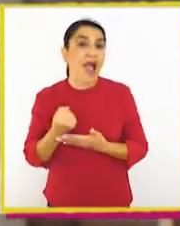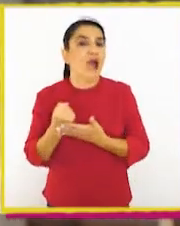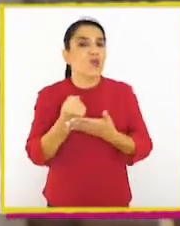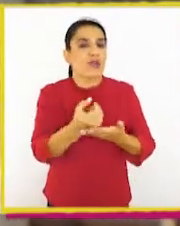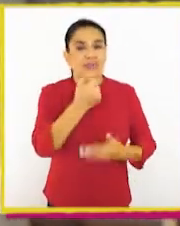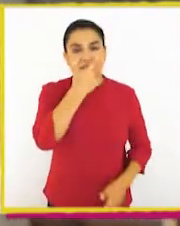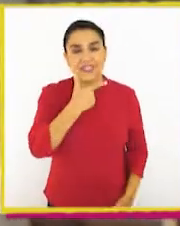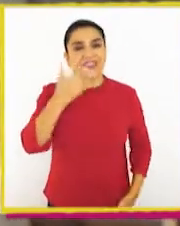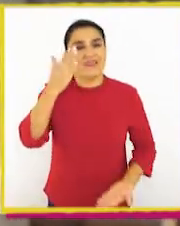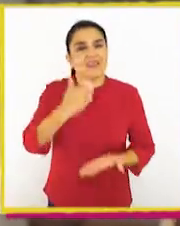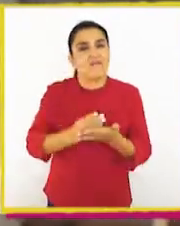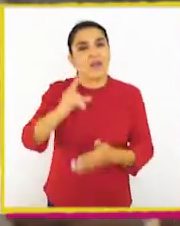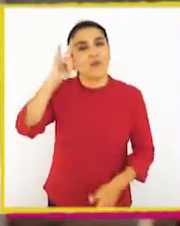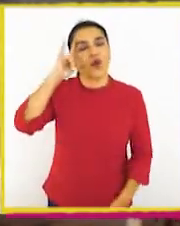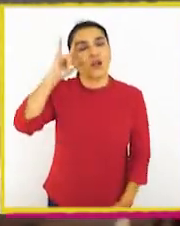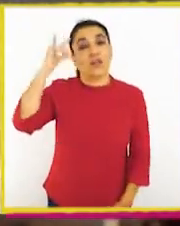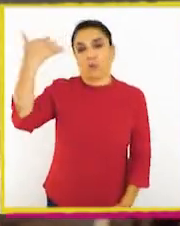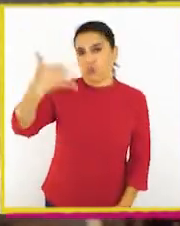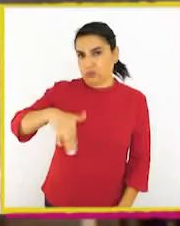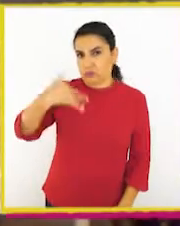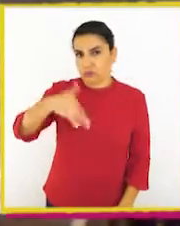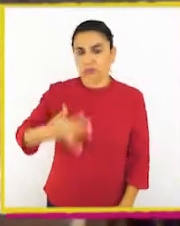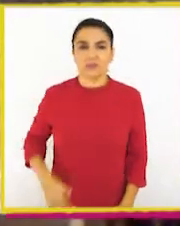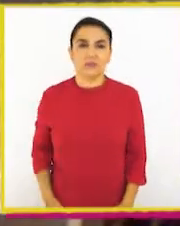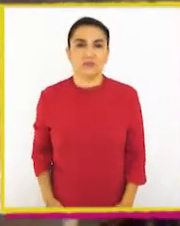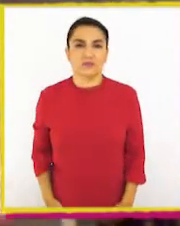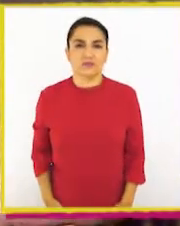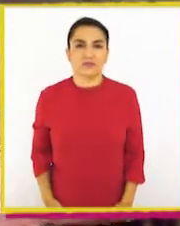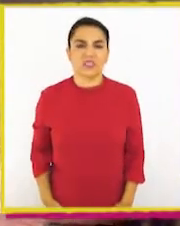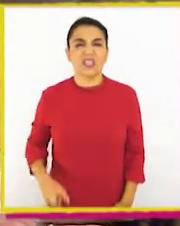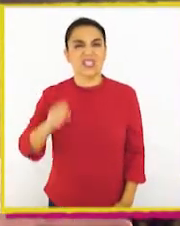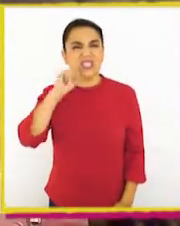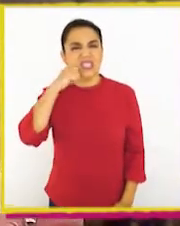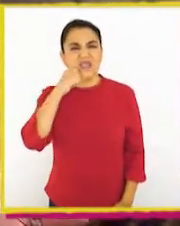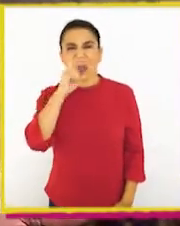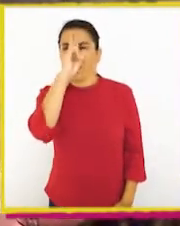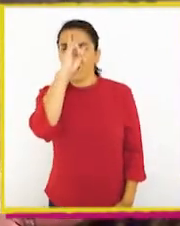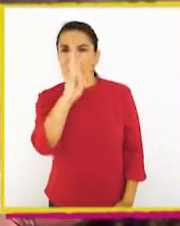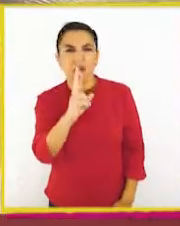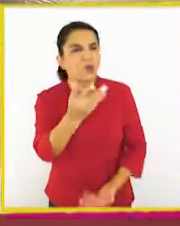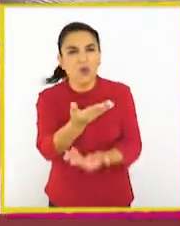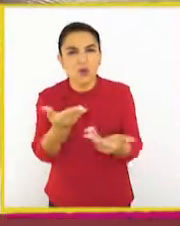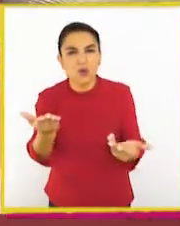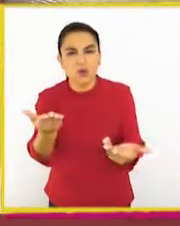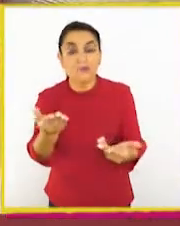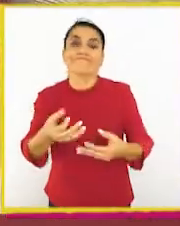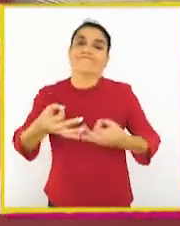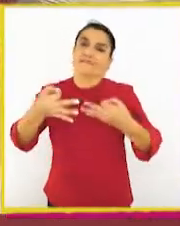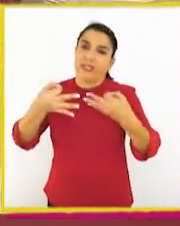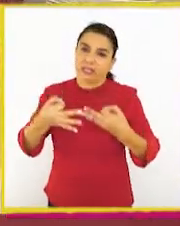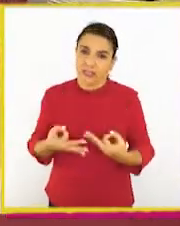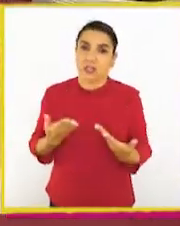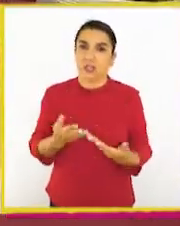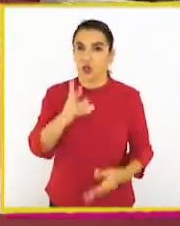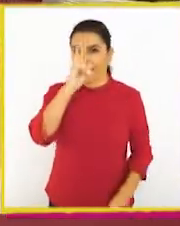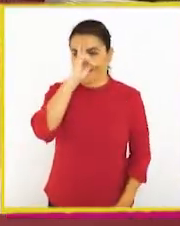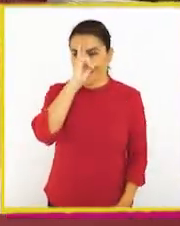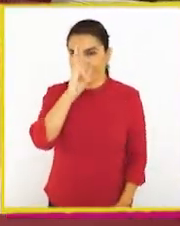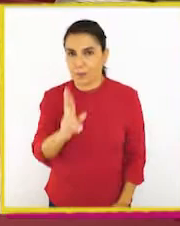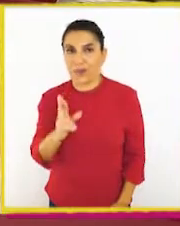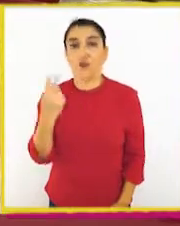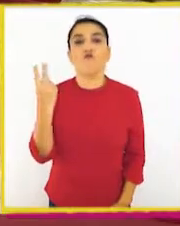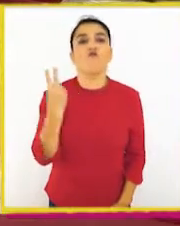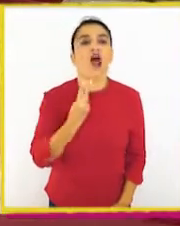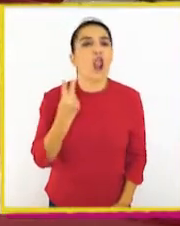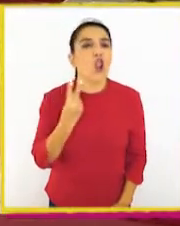Para ayudar a Chester debemos recordar algo clave. ¿Qué entienden por respeto? ¡Exacto! El